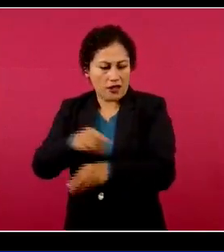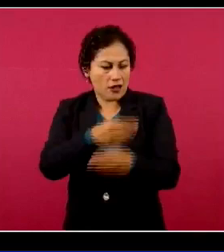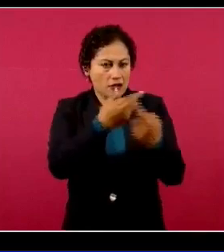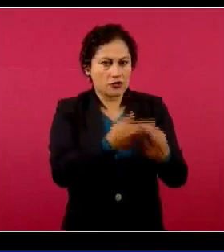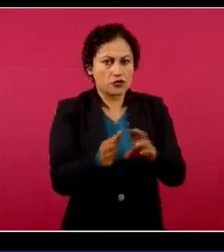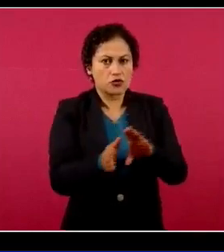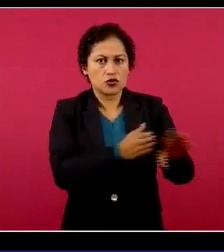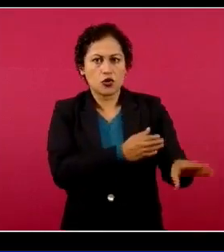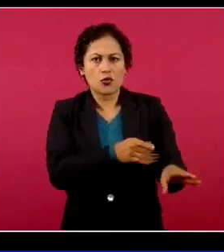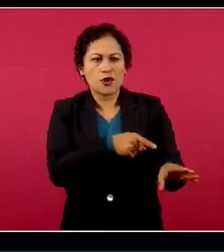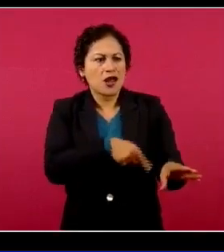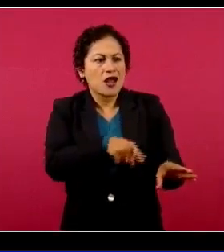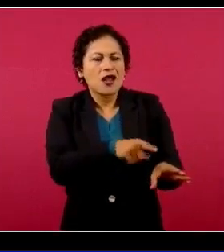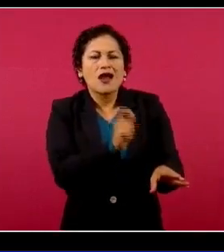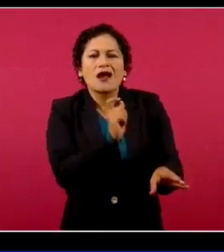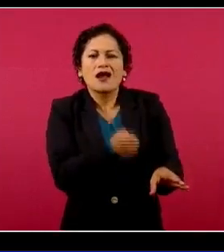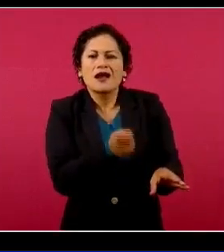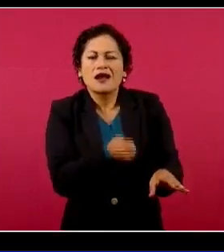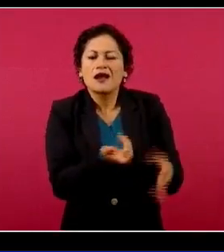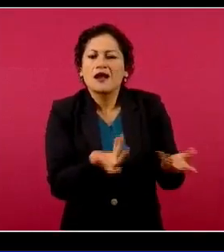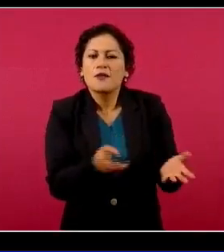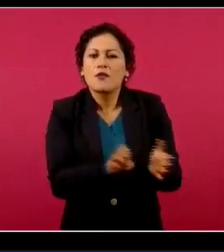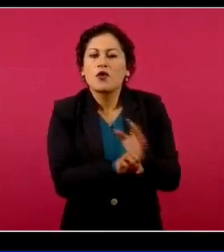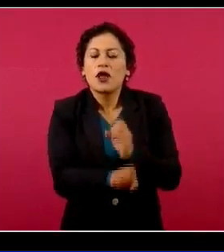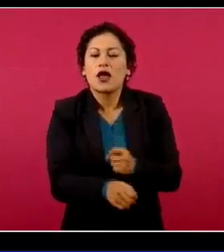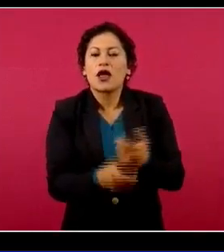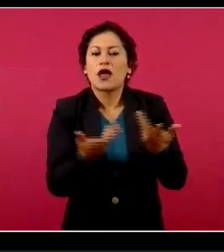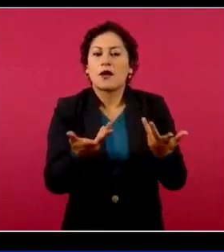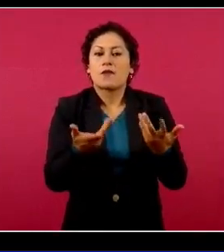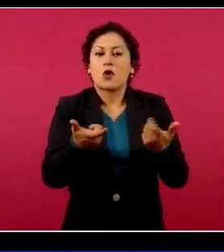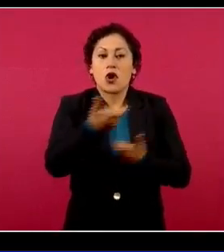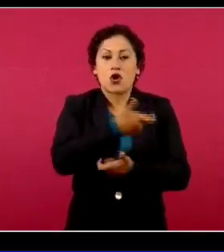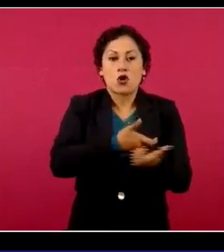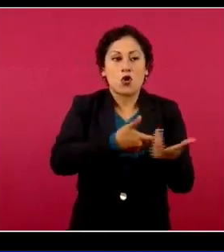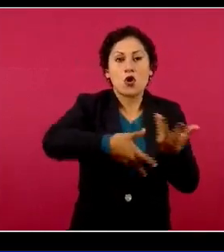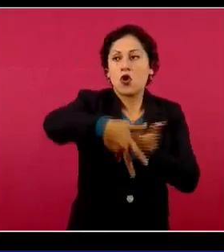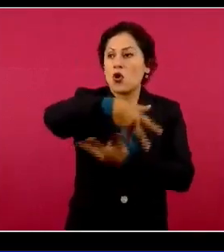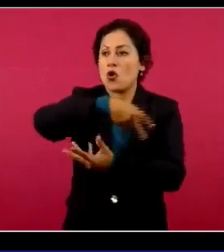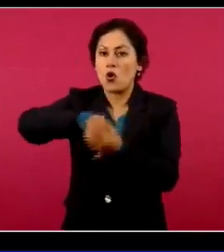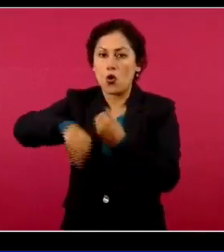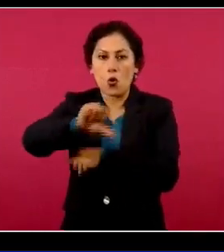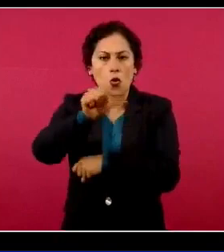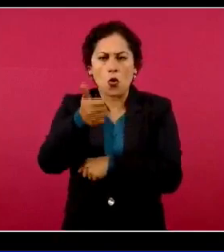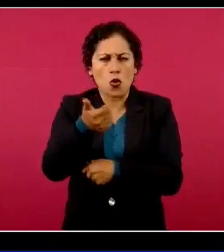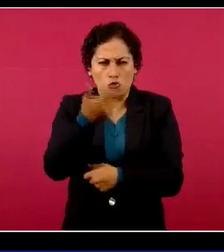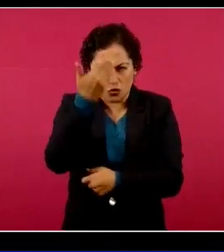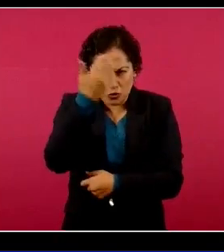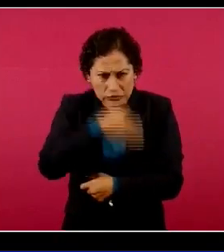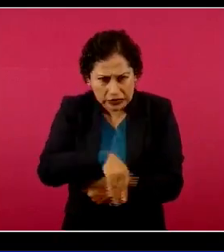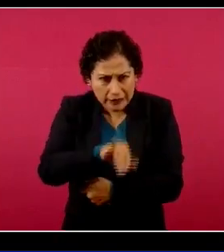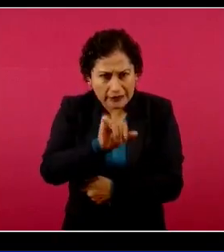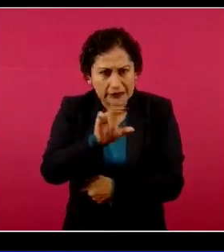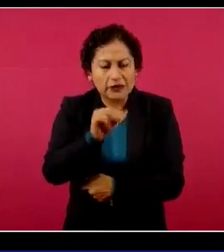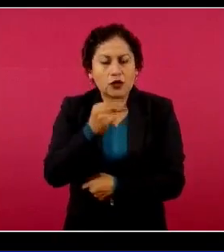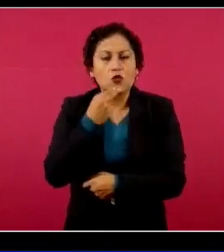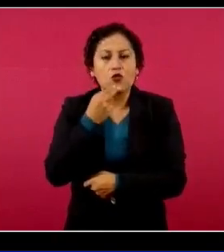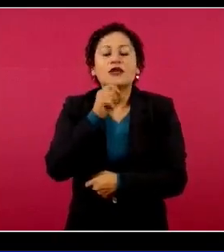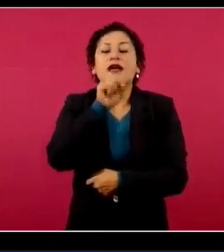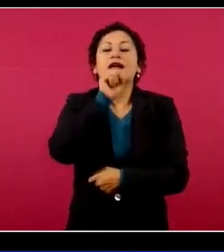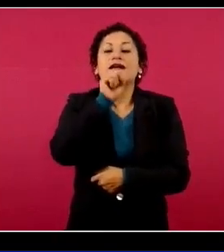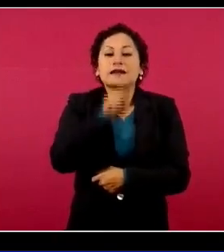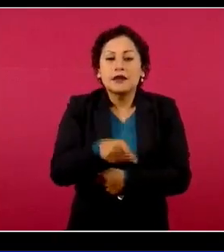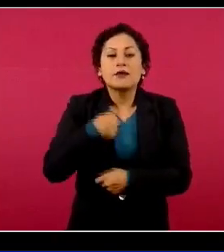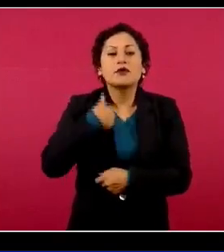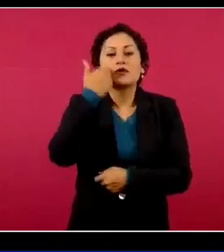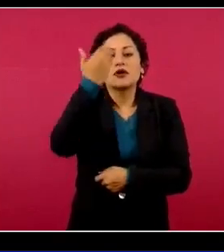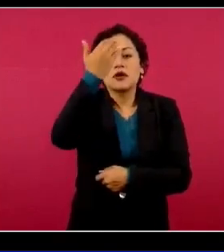han hecho algunos programas de economía circular. Y también me gustaría conocer, si nos pudiera hacer favor de presentarnos, cuáles son